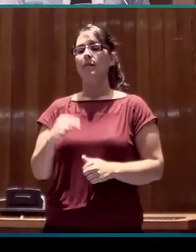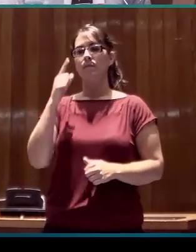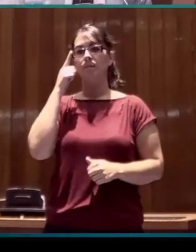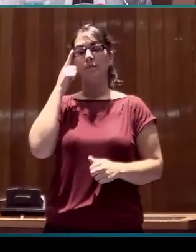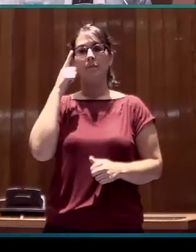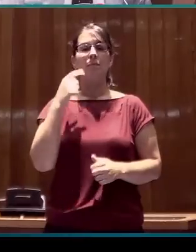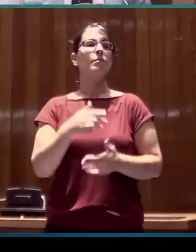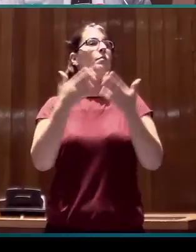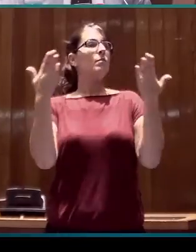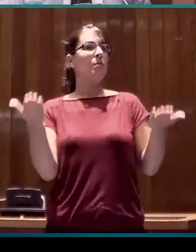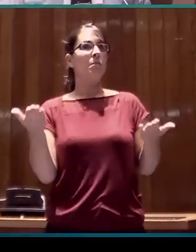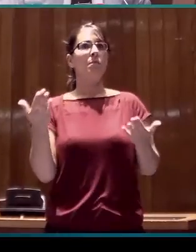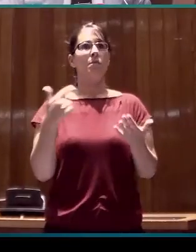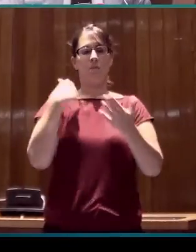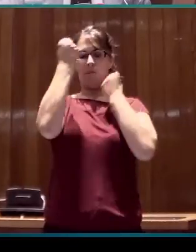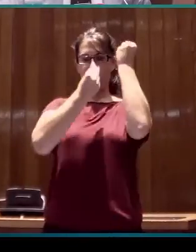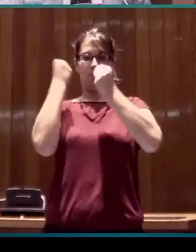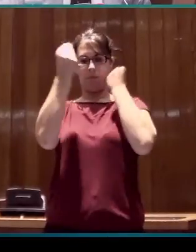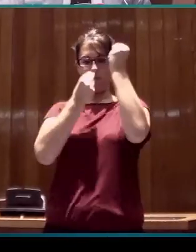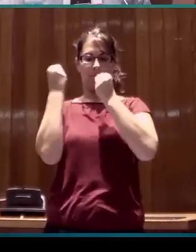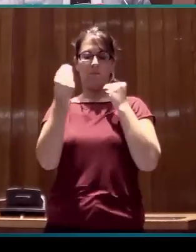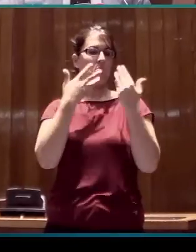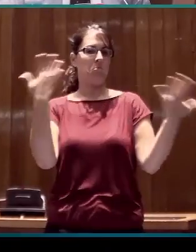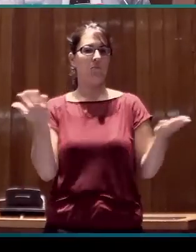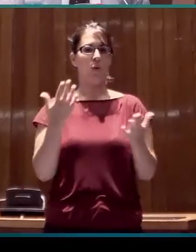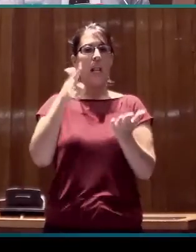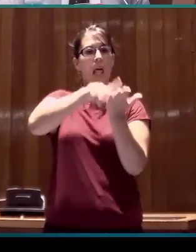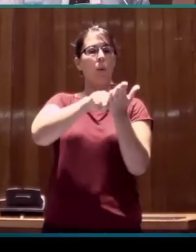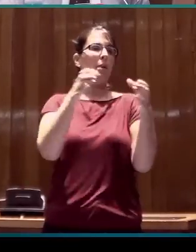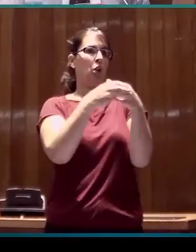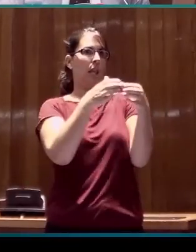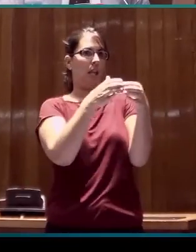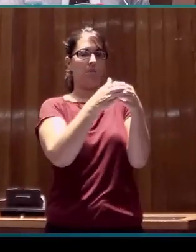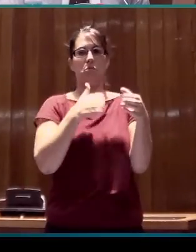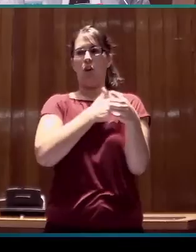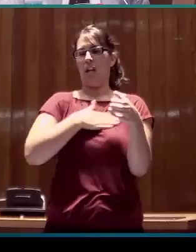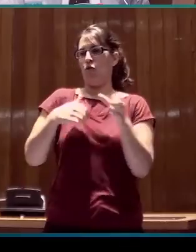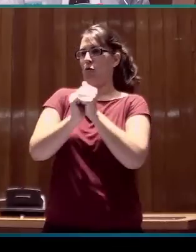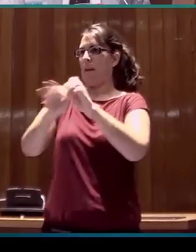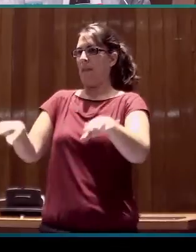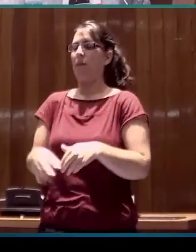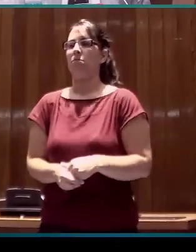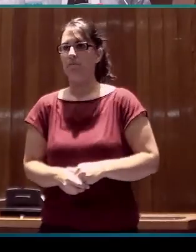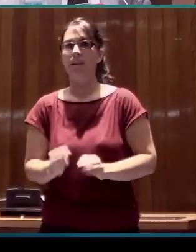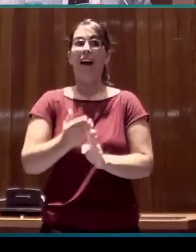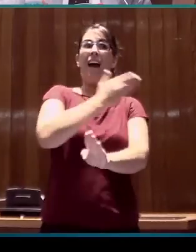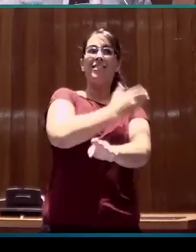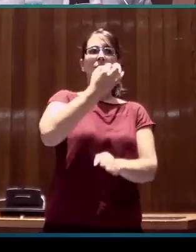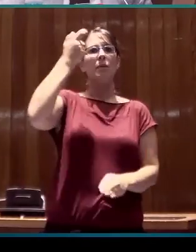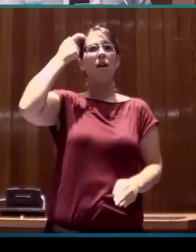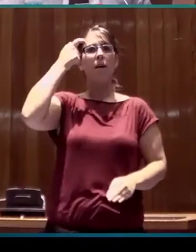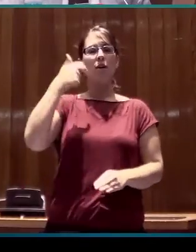Cuando uno se plantea normalizar una lengua minoritaria, tiene que saber cuáles son los campos de